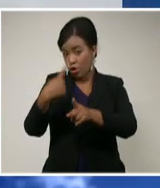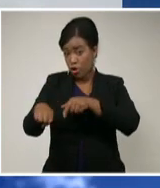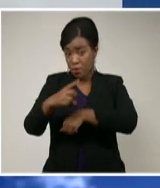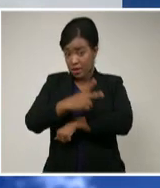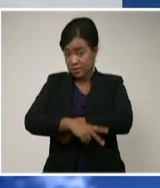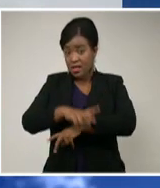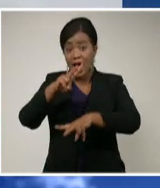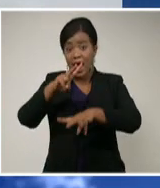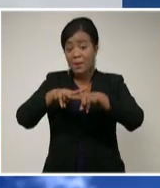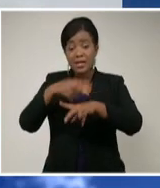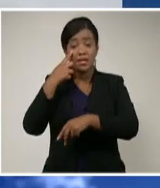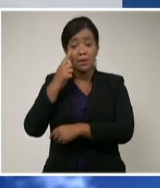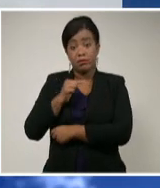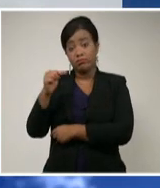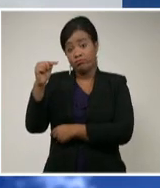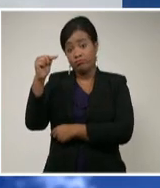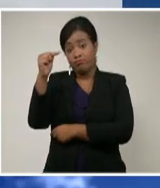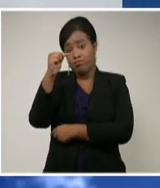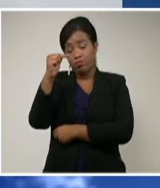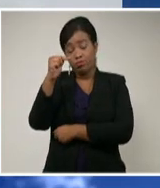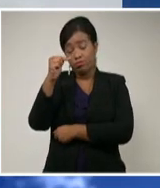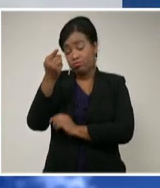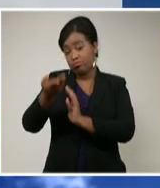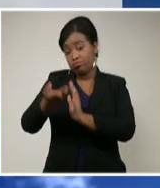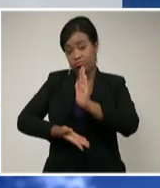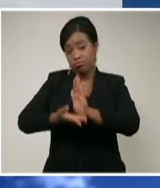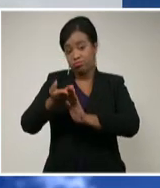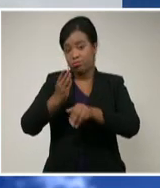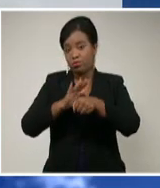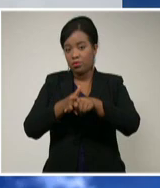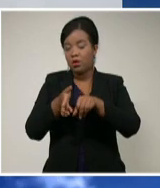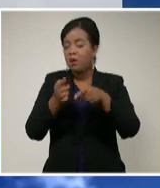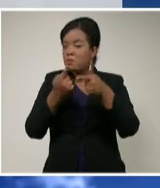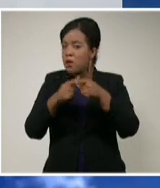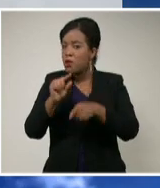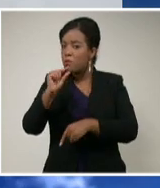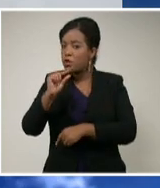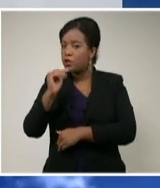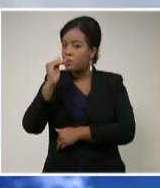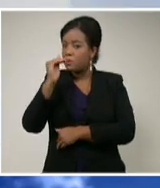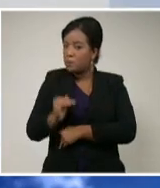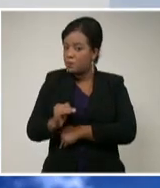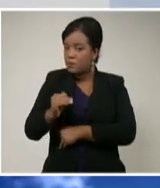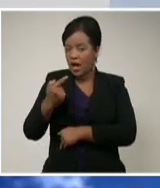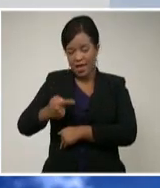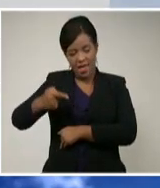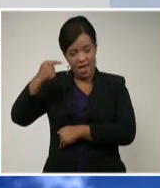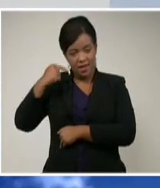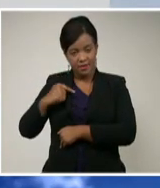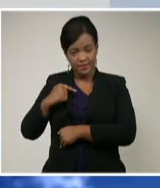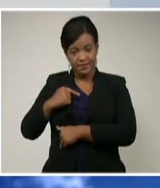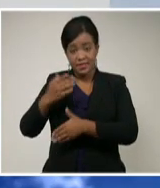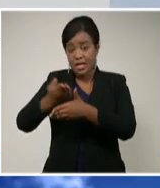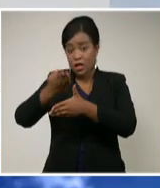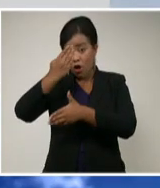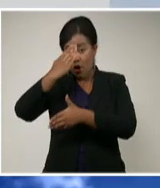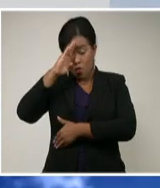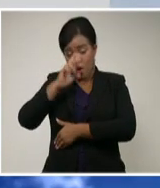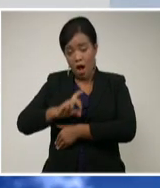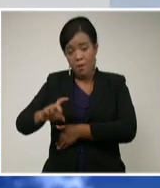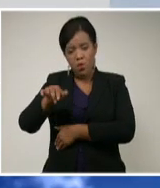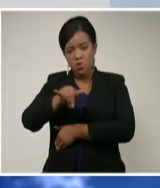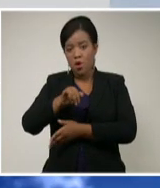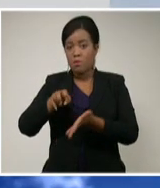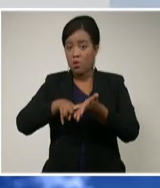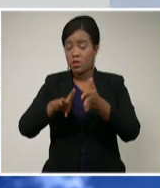sigue siendo la provincia con mayor número de casos, aunque muy inferior la cifra al día de ayer. Le sigue Santiago de Cuba y Camagüey.